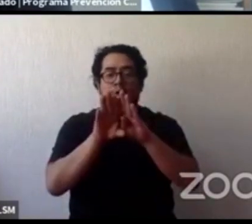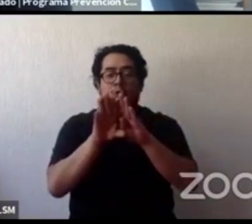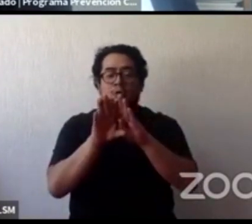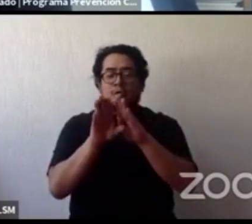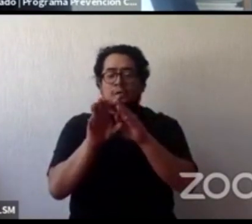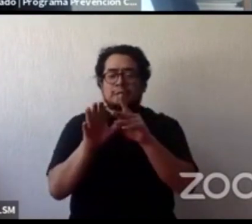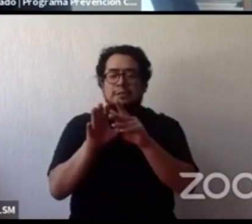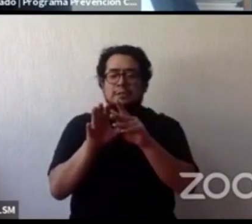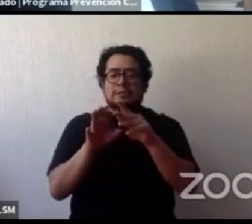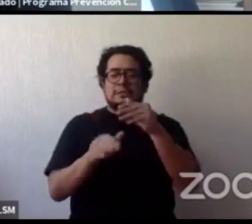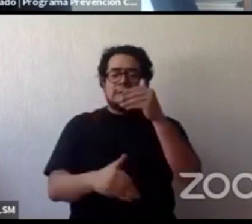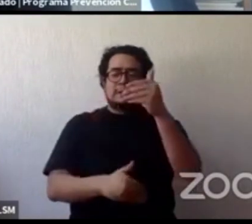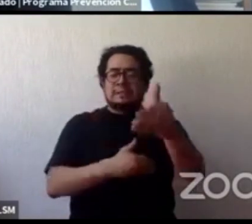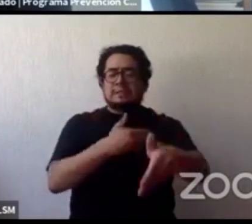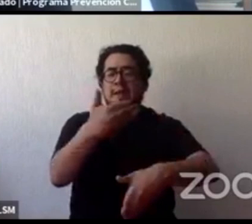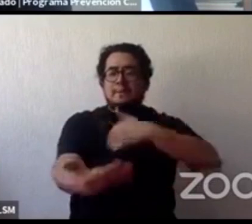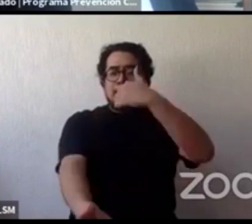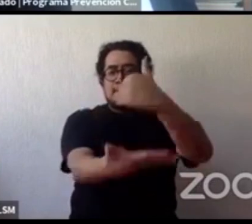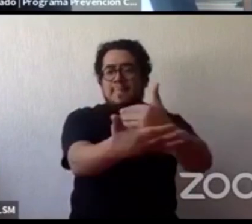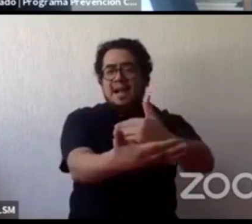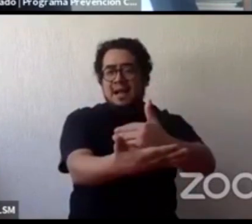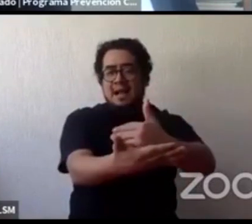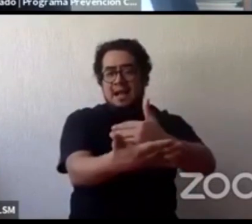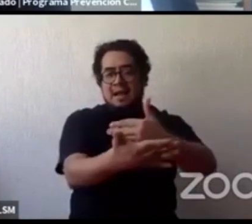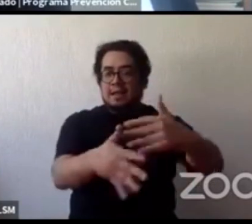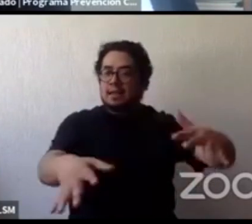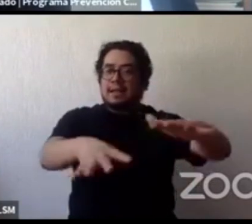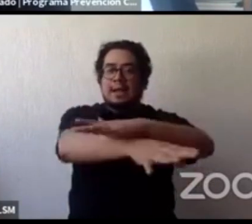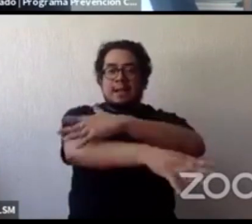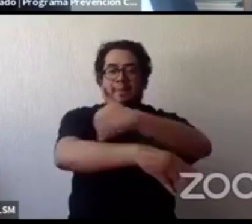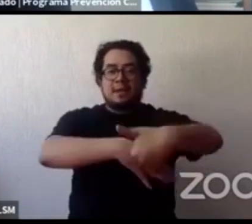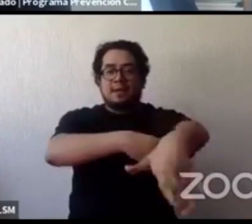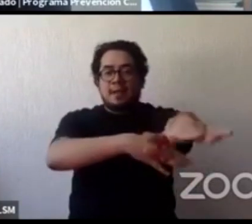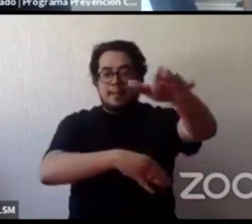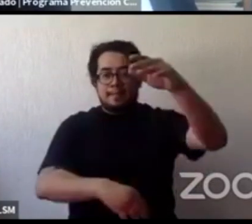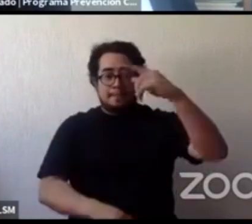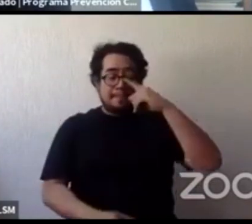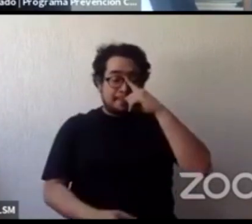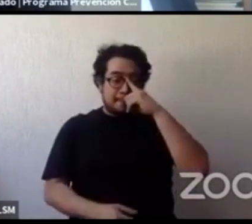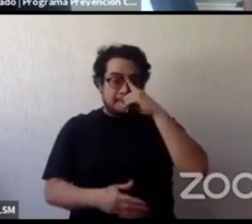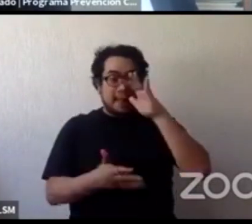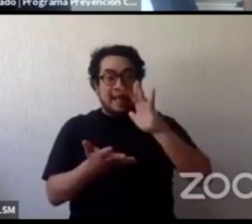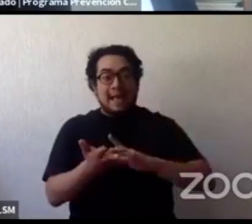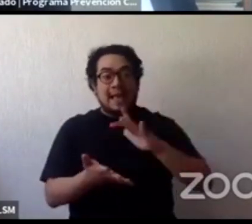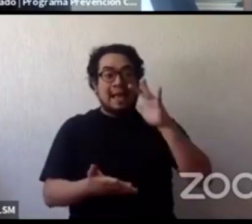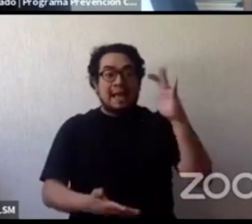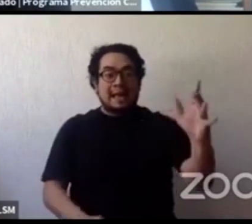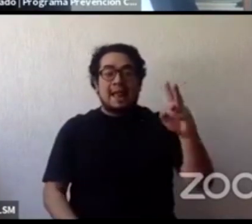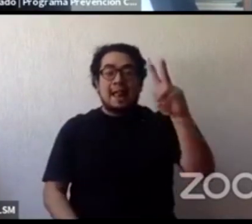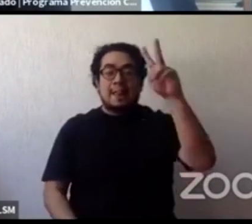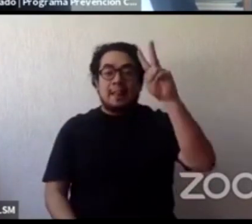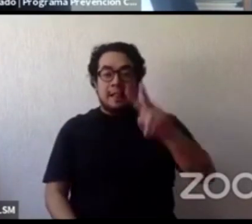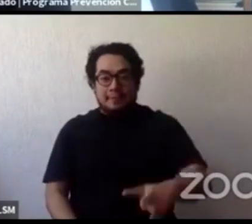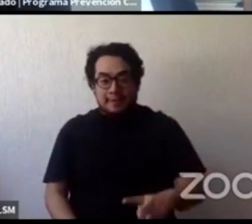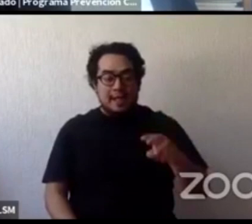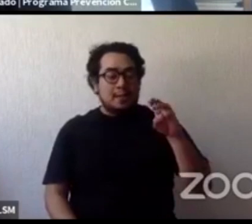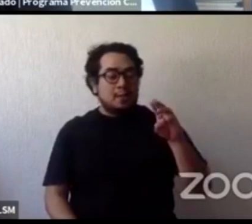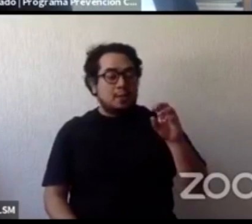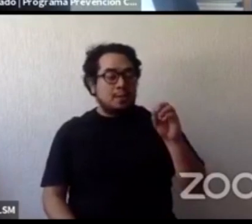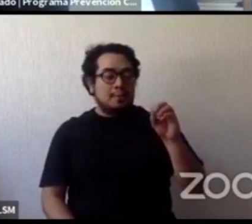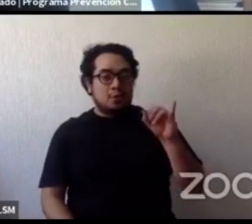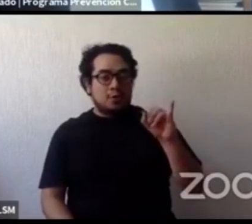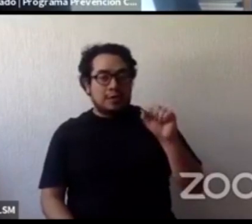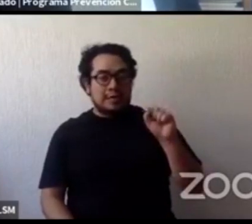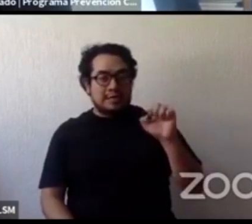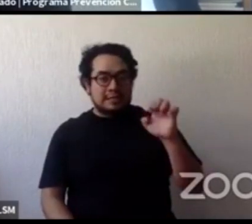la infancia y también a esta violencia sexual infantil no me queda más que agradecerles de verdad Moisés Laniado Casín